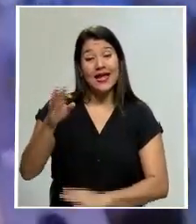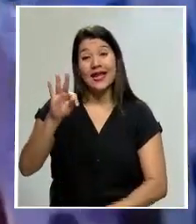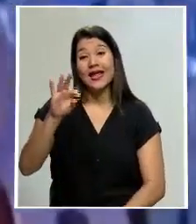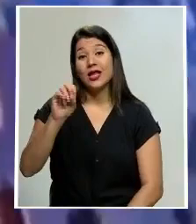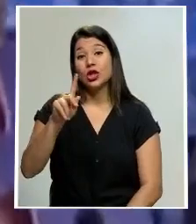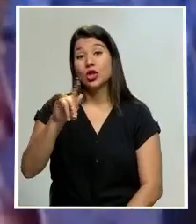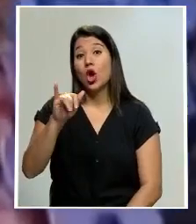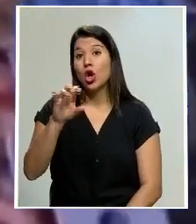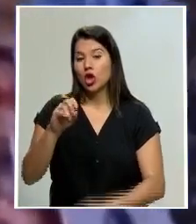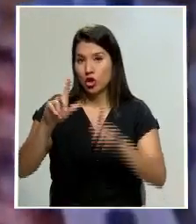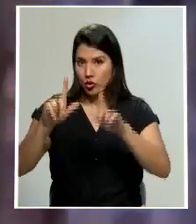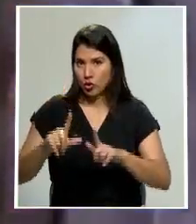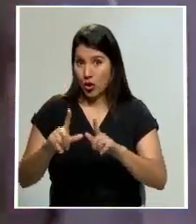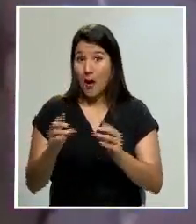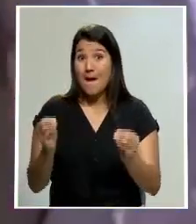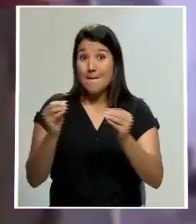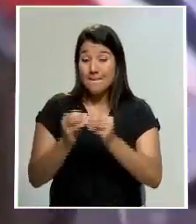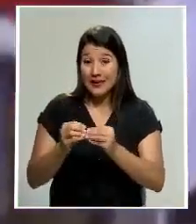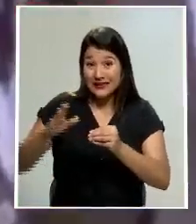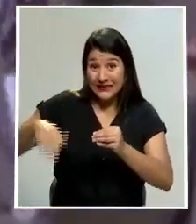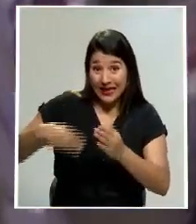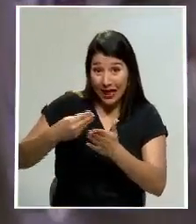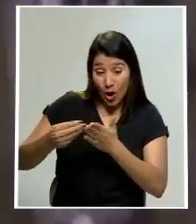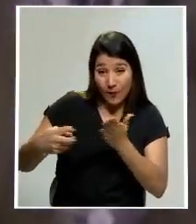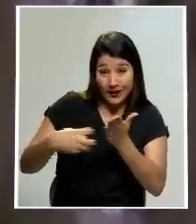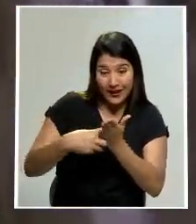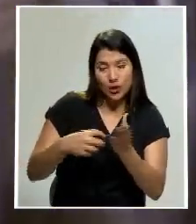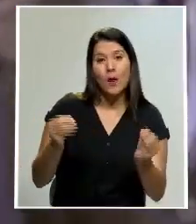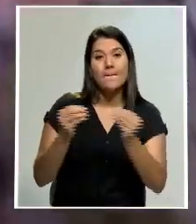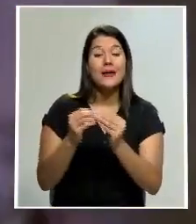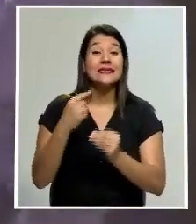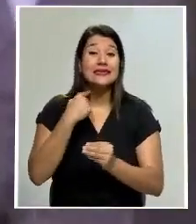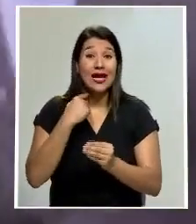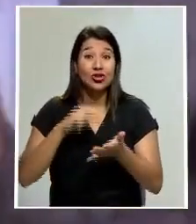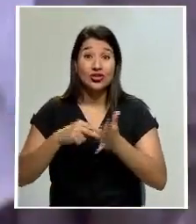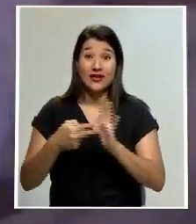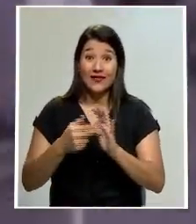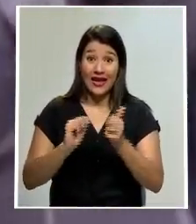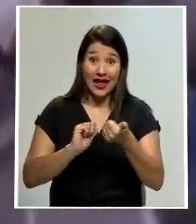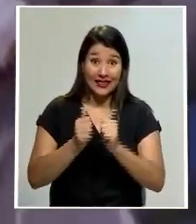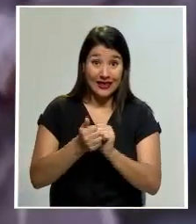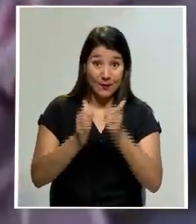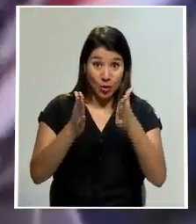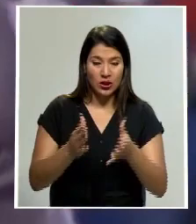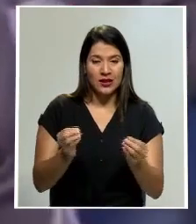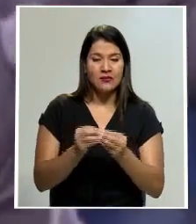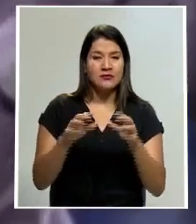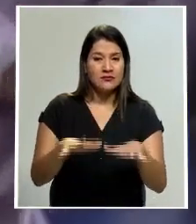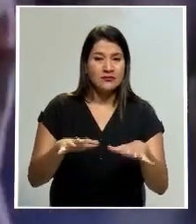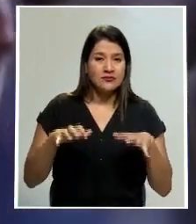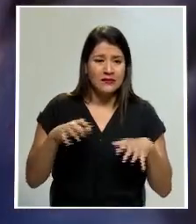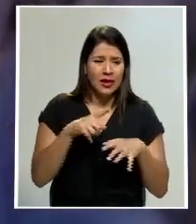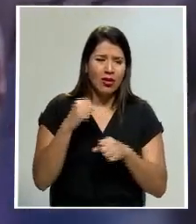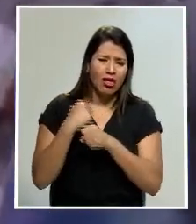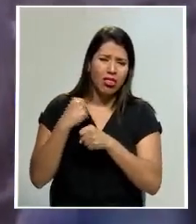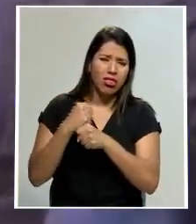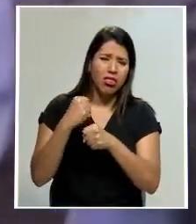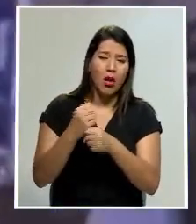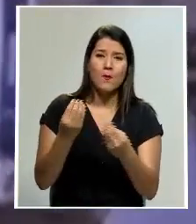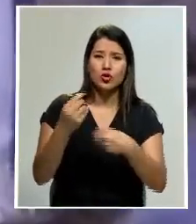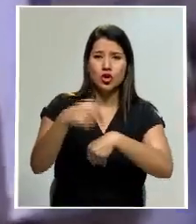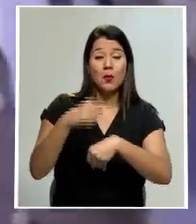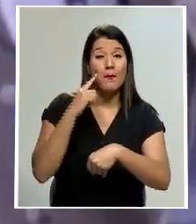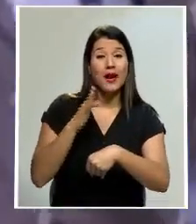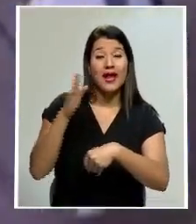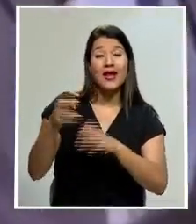caros son los boletos aéreos y más estrés acumulan los atletas que por tanto tiempo han trabajado para representar al país en la máxima